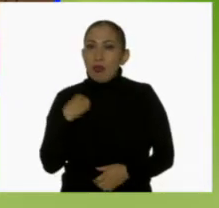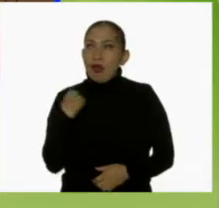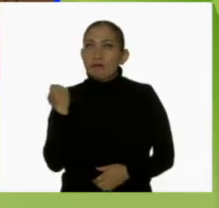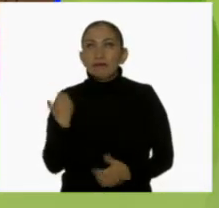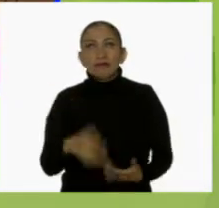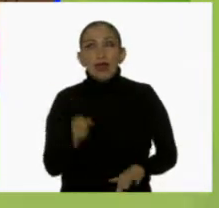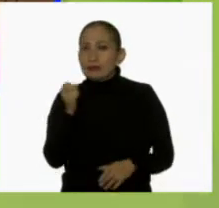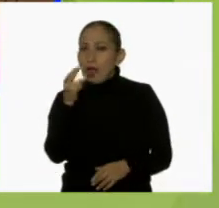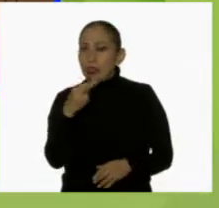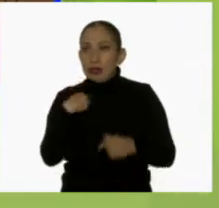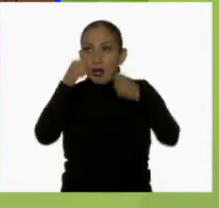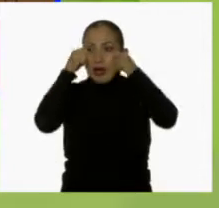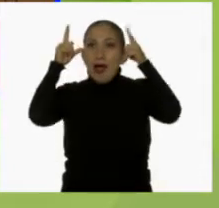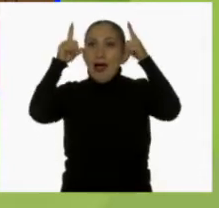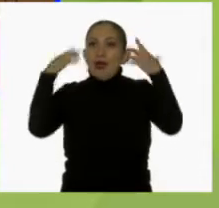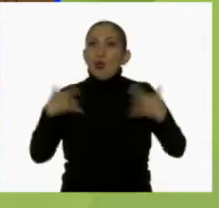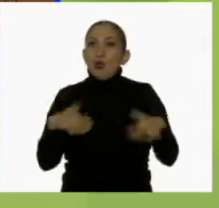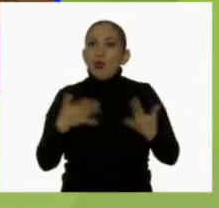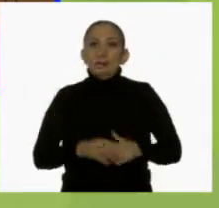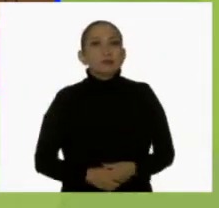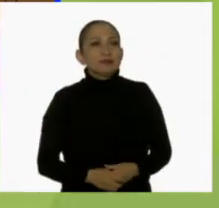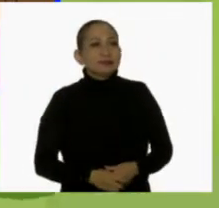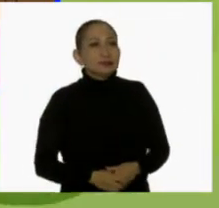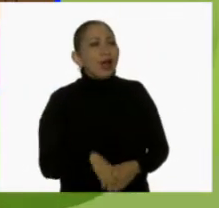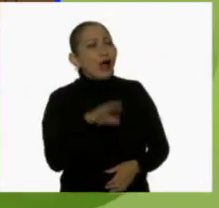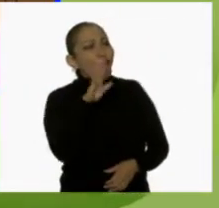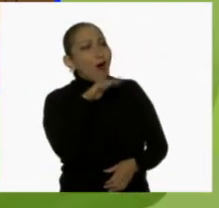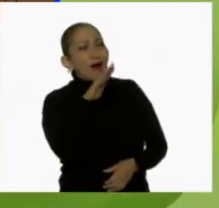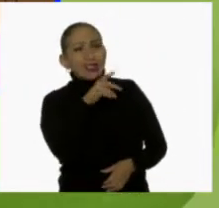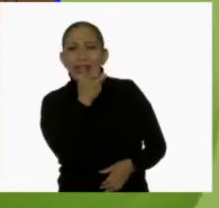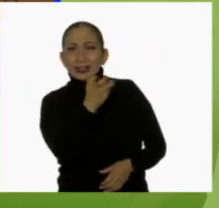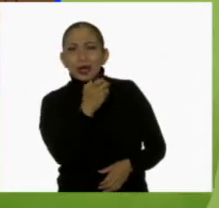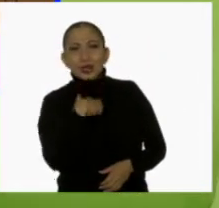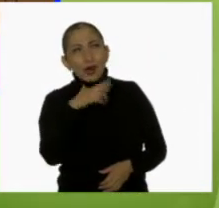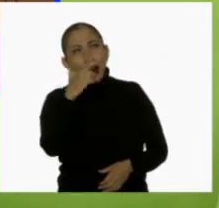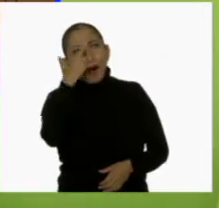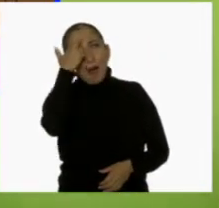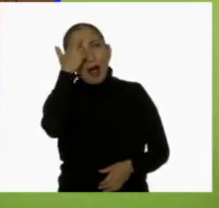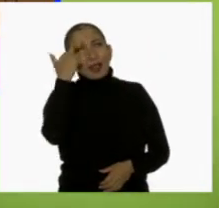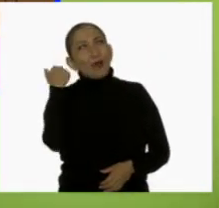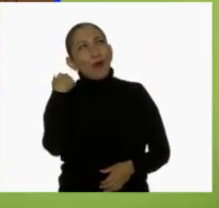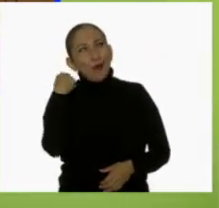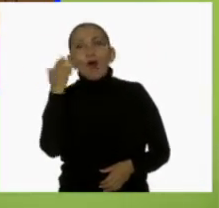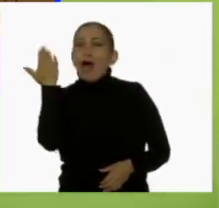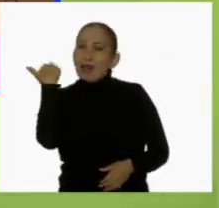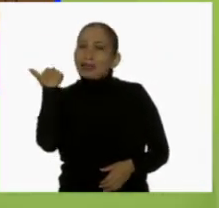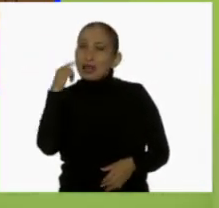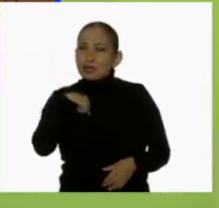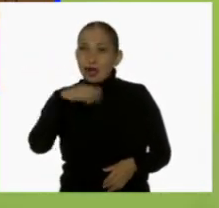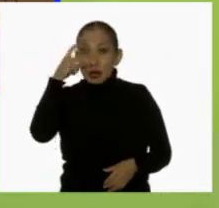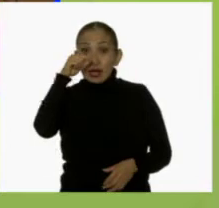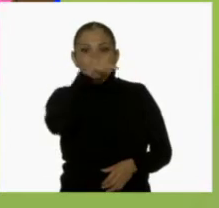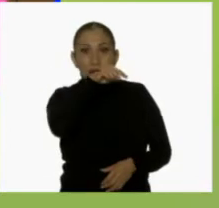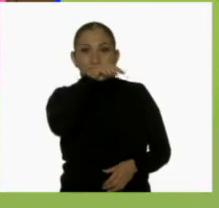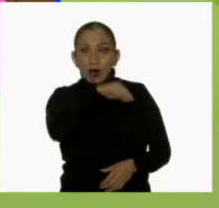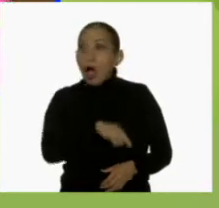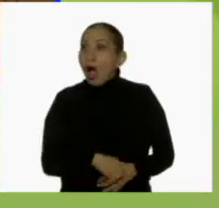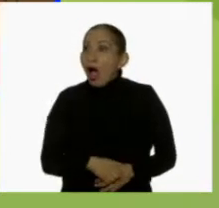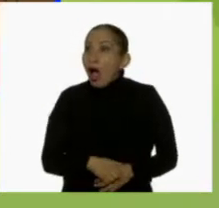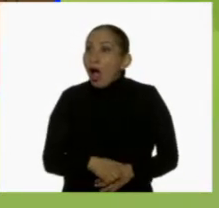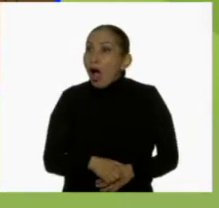Afortunadamente desperté. Oye, estoy recordando que el otro día soñé contigo, Carola.